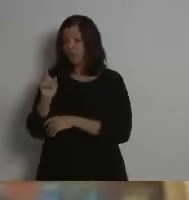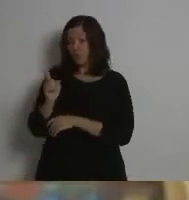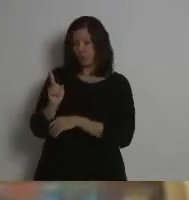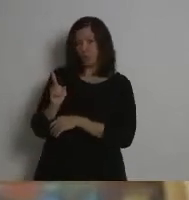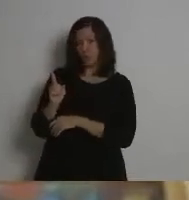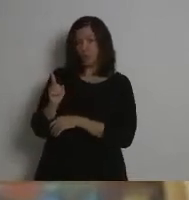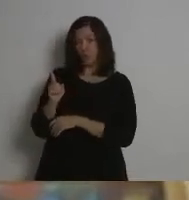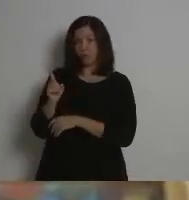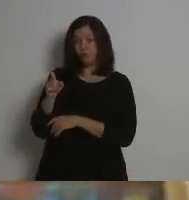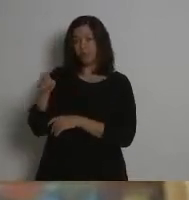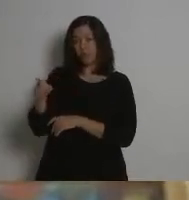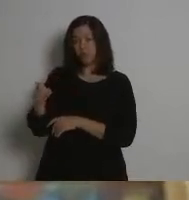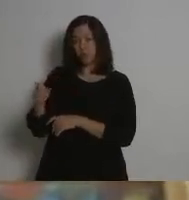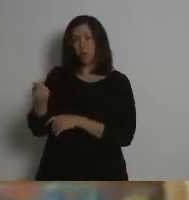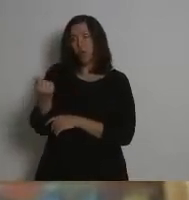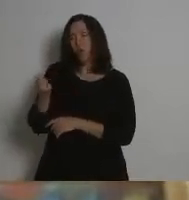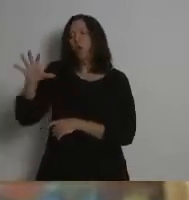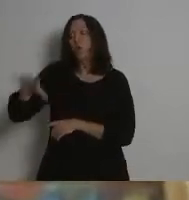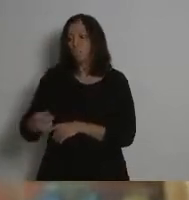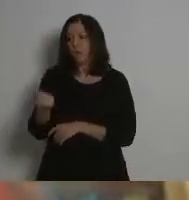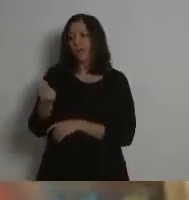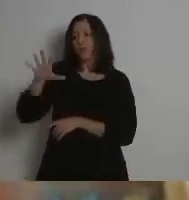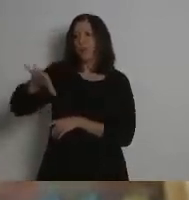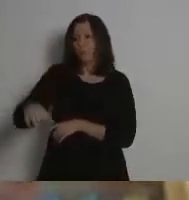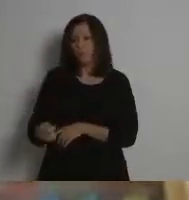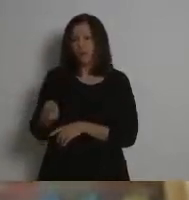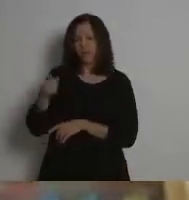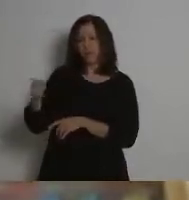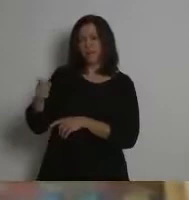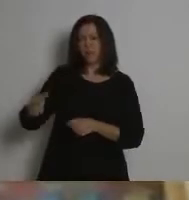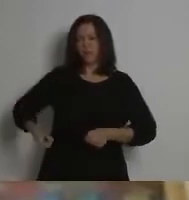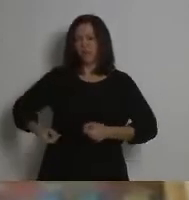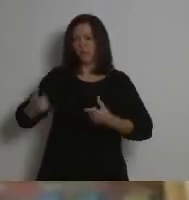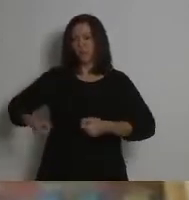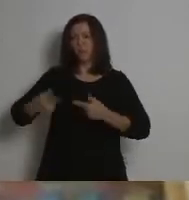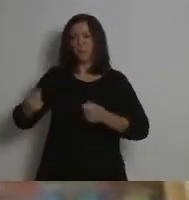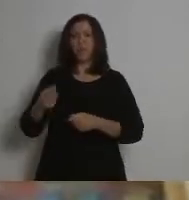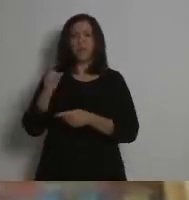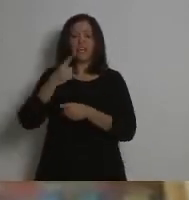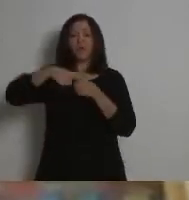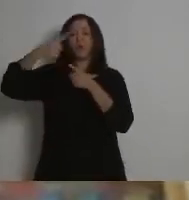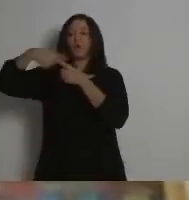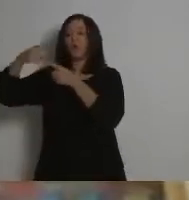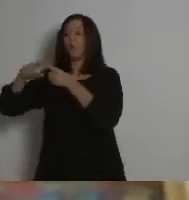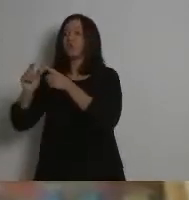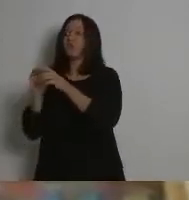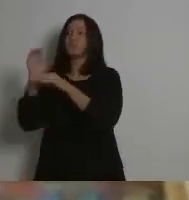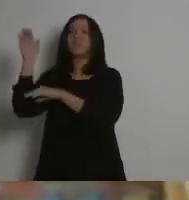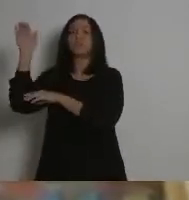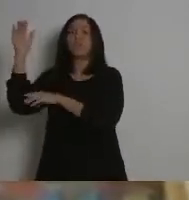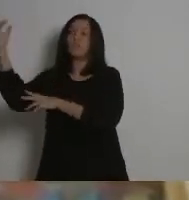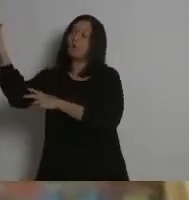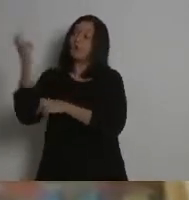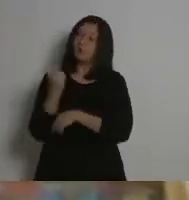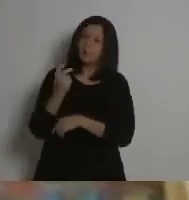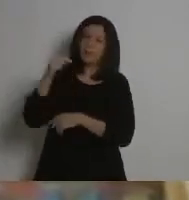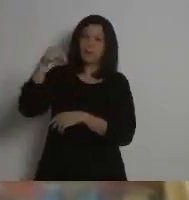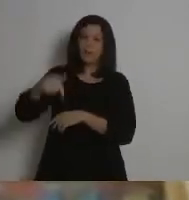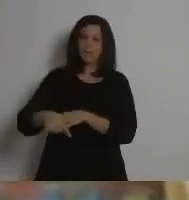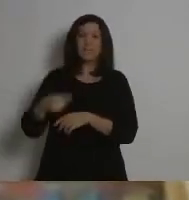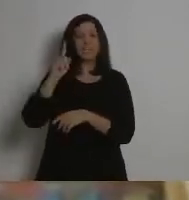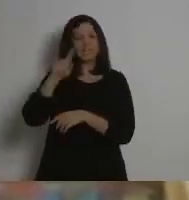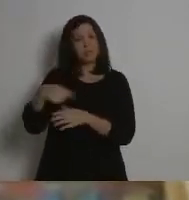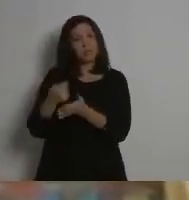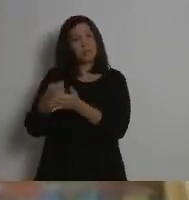insumos los tenían que comprar, los tenían que pagar, los tenían que traer de fuera, incluso tenían que pagar patentes por las semillas.